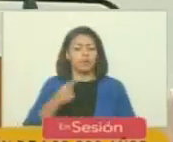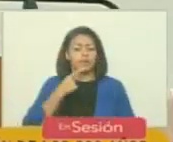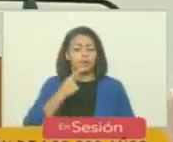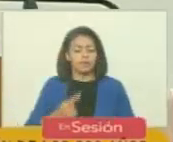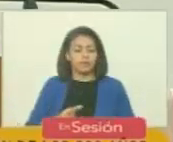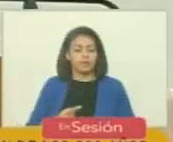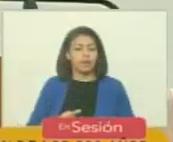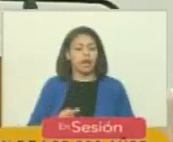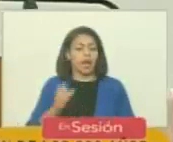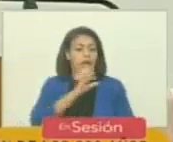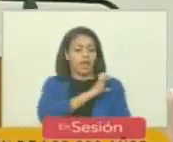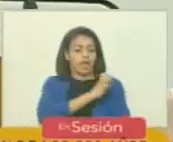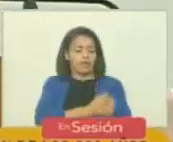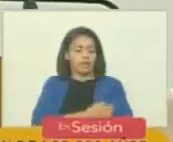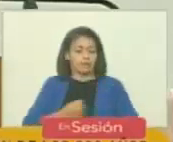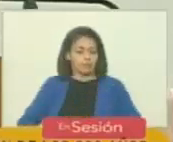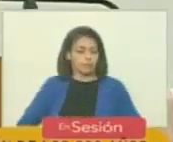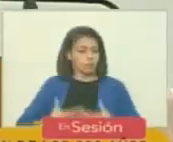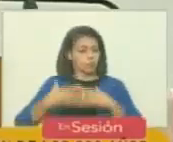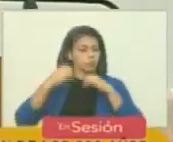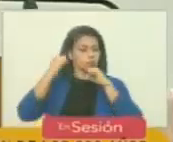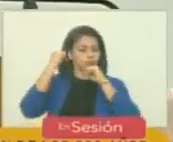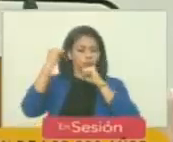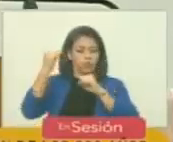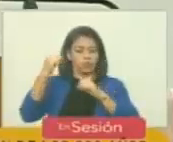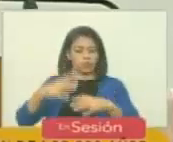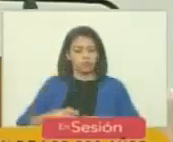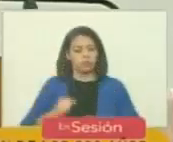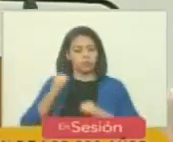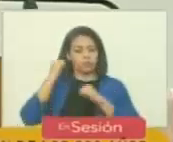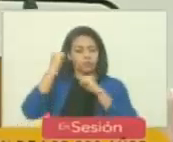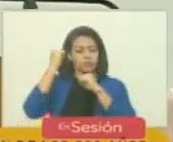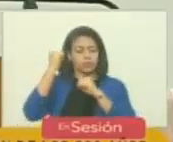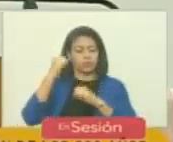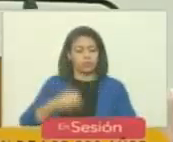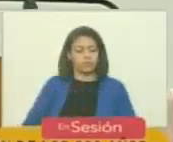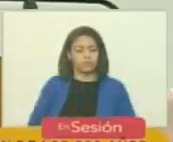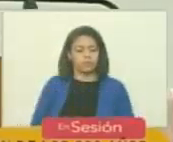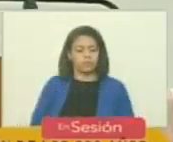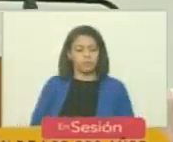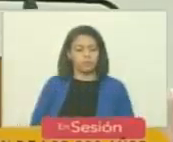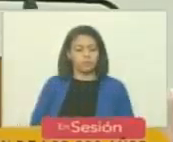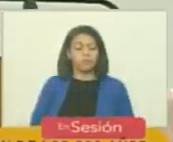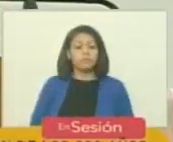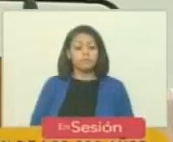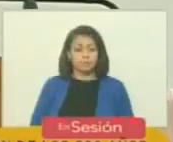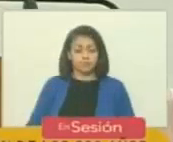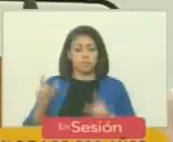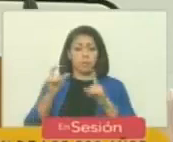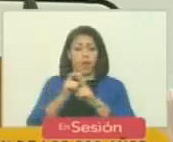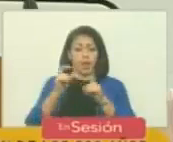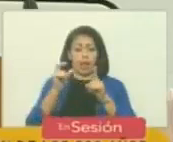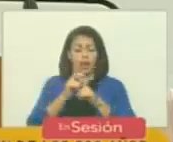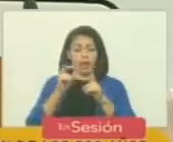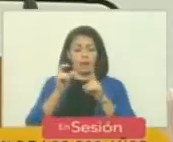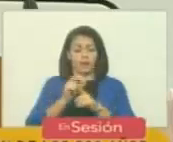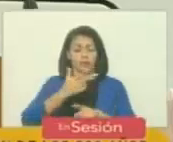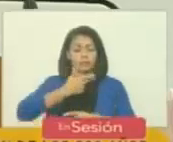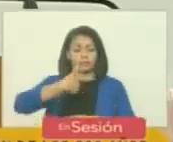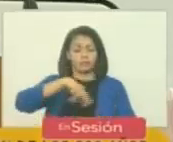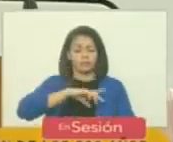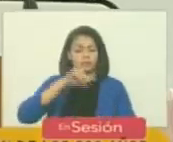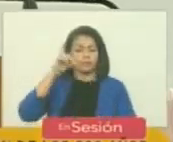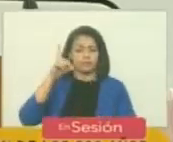de la manera más inérgica triunfar triunfar triunfar esa es una palabra que nosotros